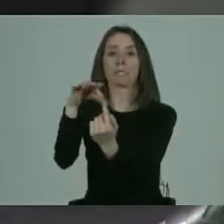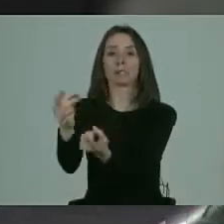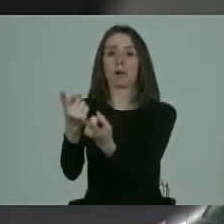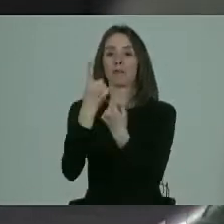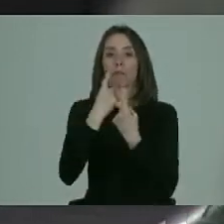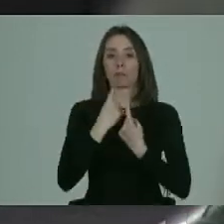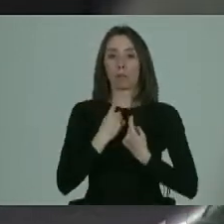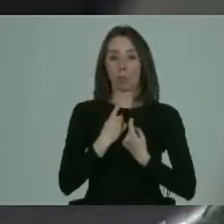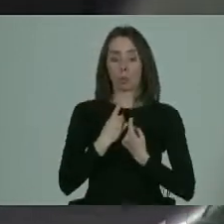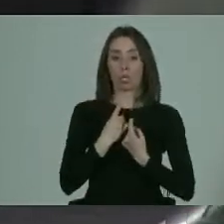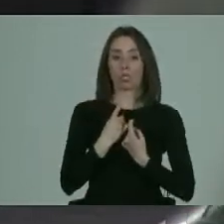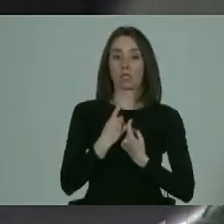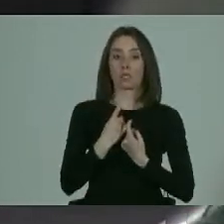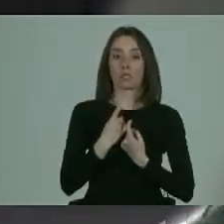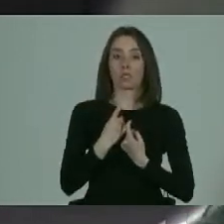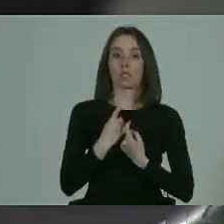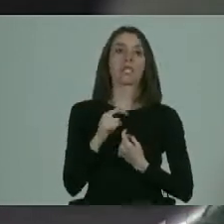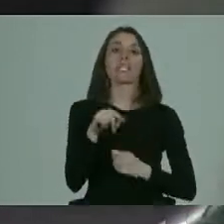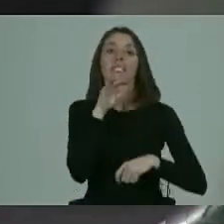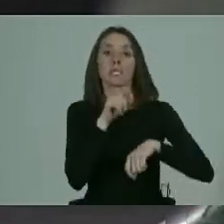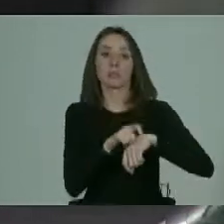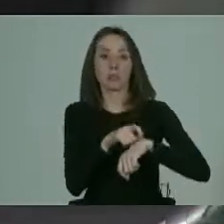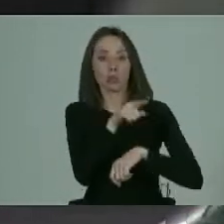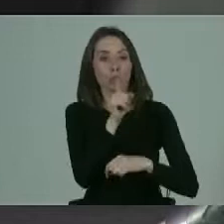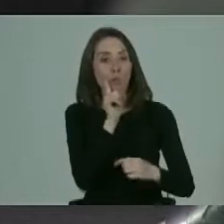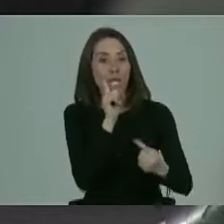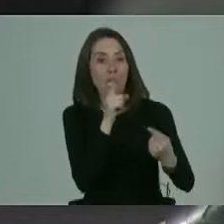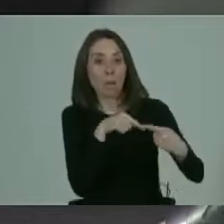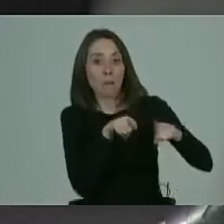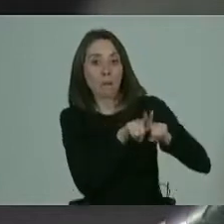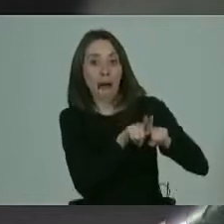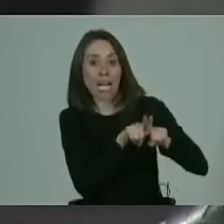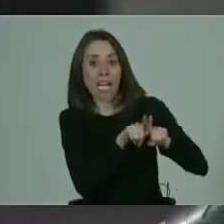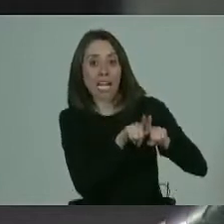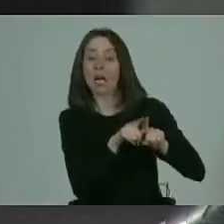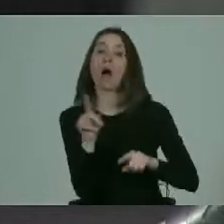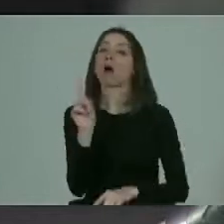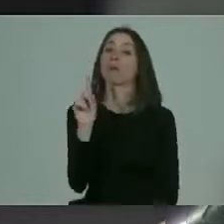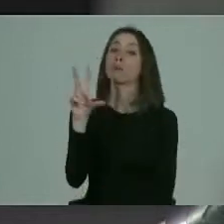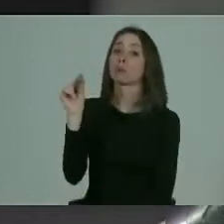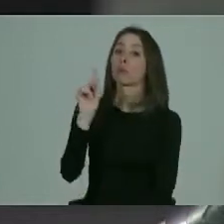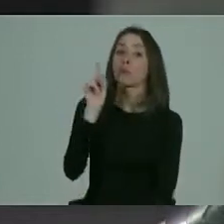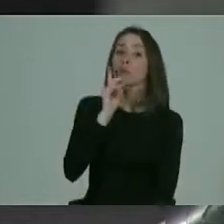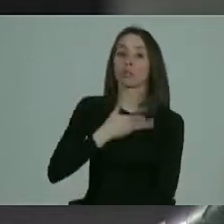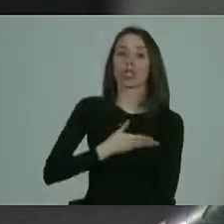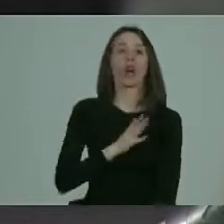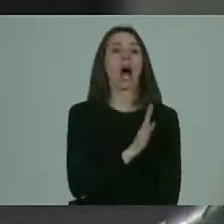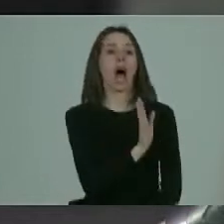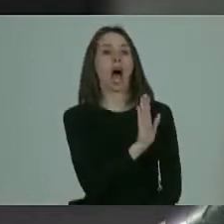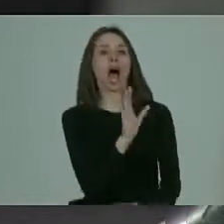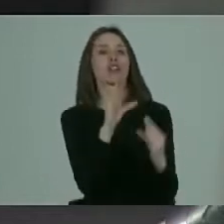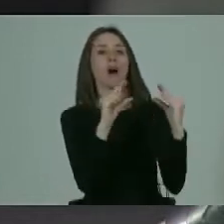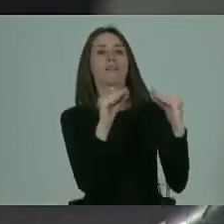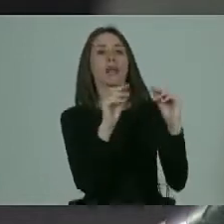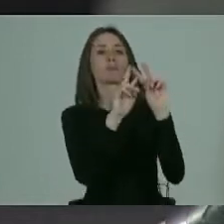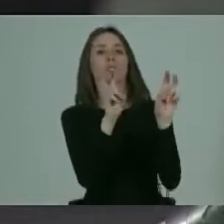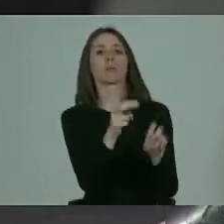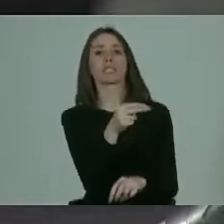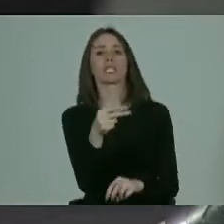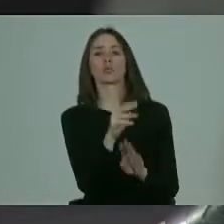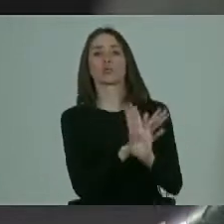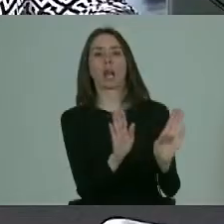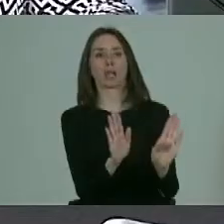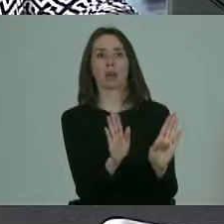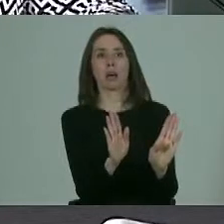hicieron fue ¿en este minuto tienes pareja? No, en este minuto no. Entonces no hay nada que hablar respecto a sexualidad.